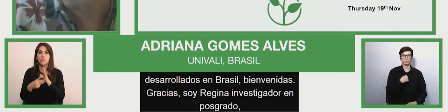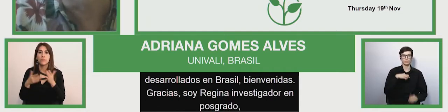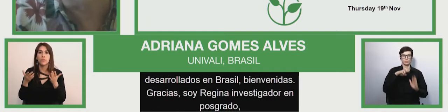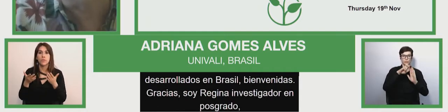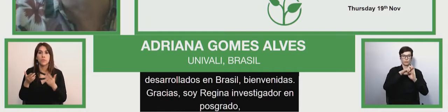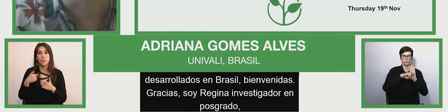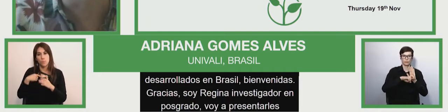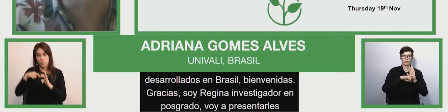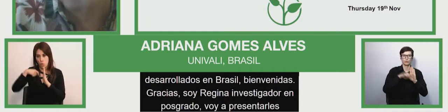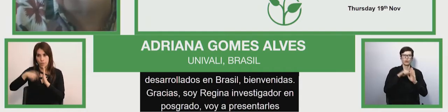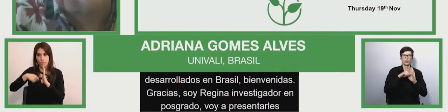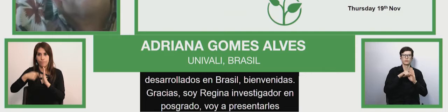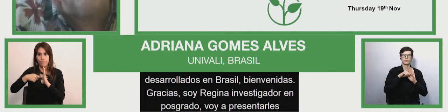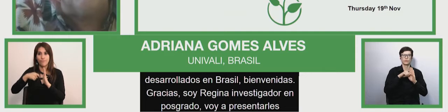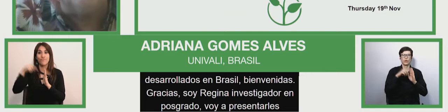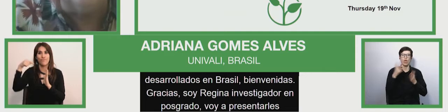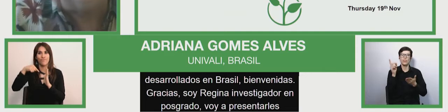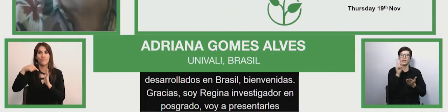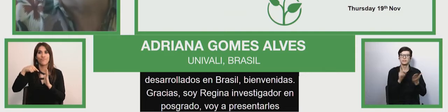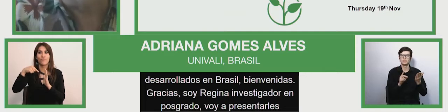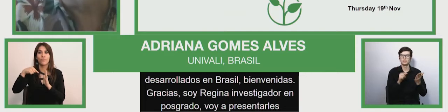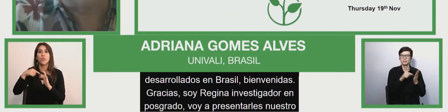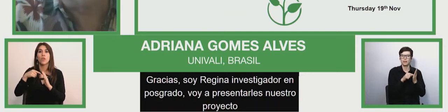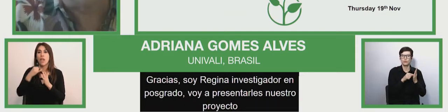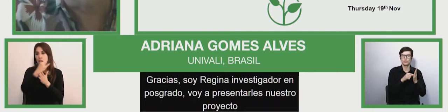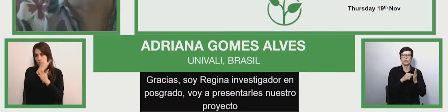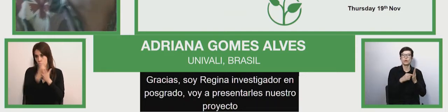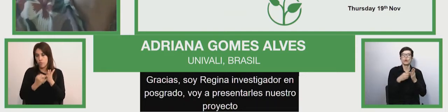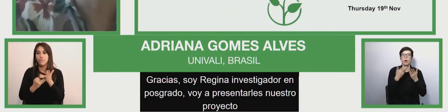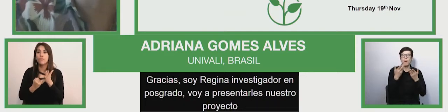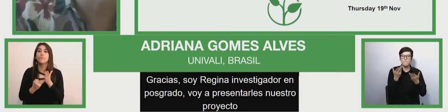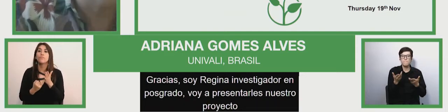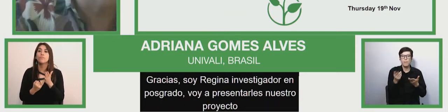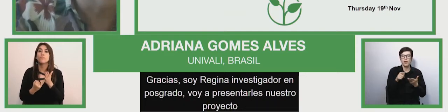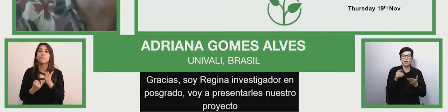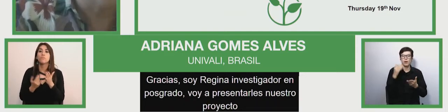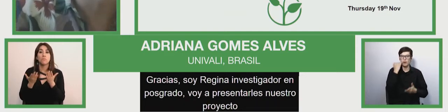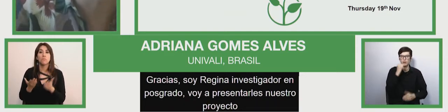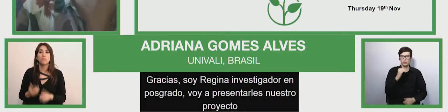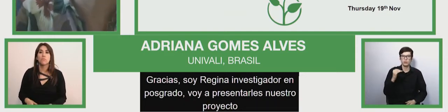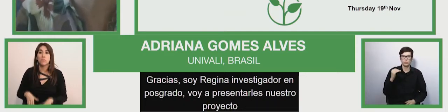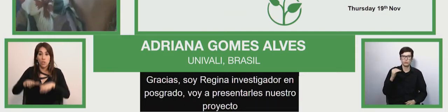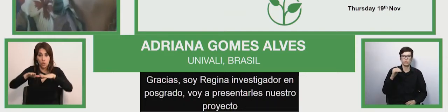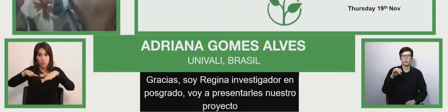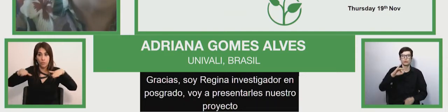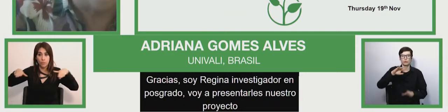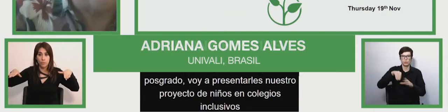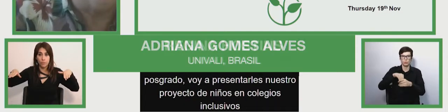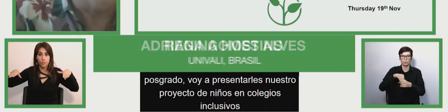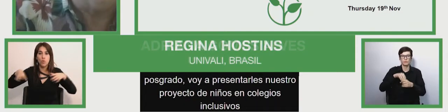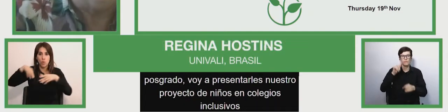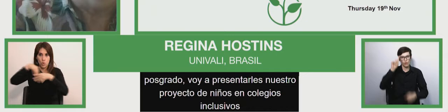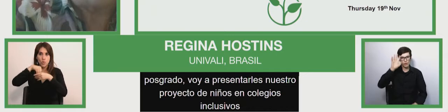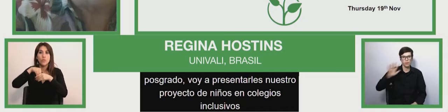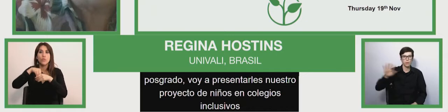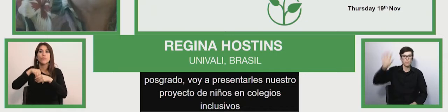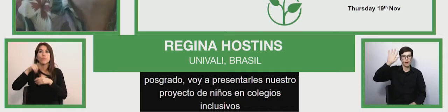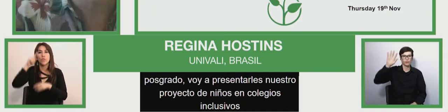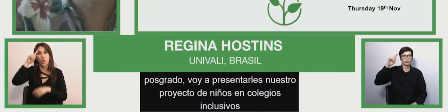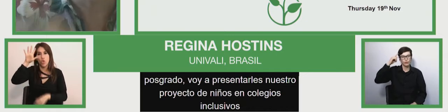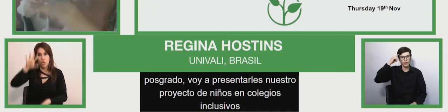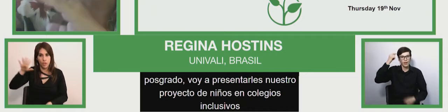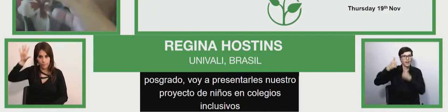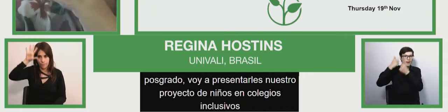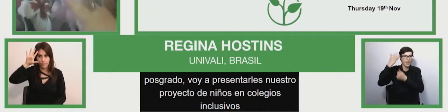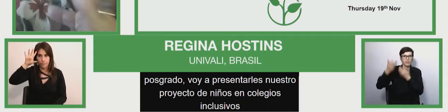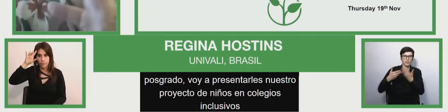Game Design por niños en colegios inclusivos en la imaginación y la proyectividad y